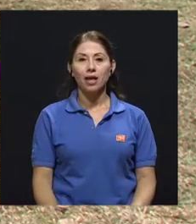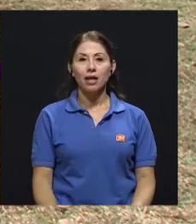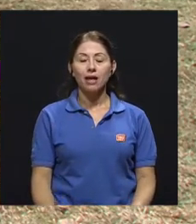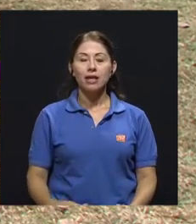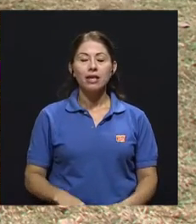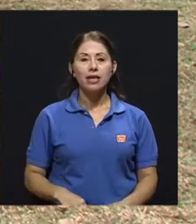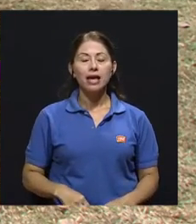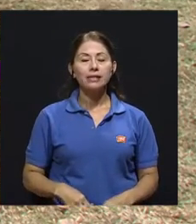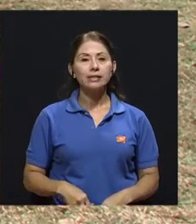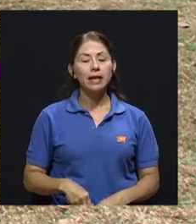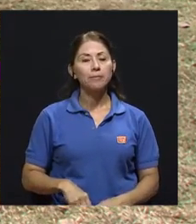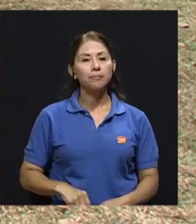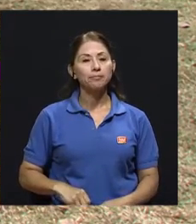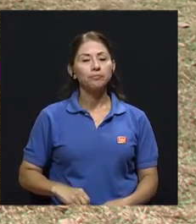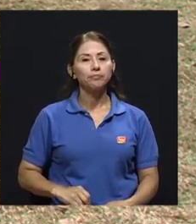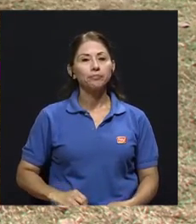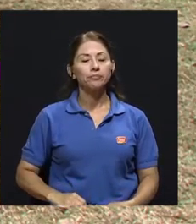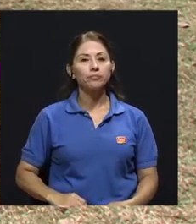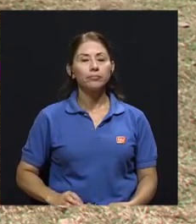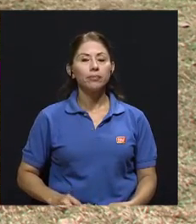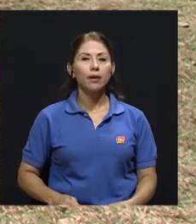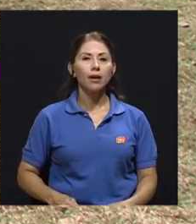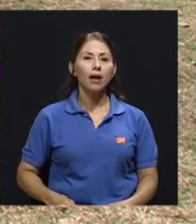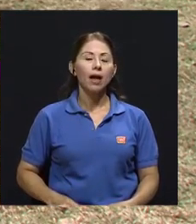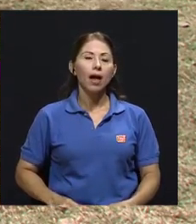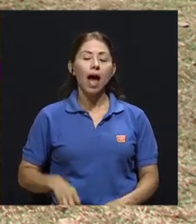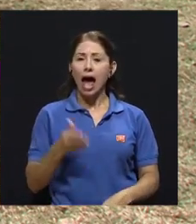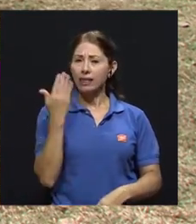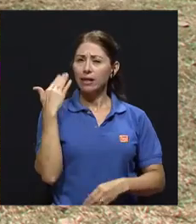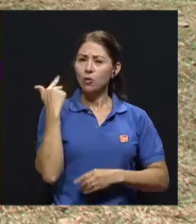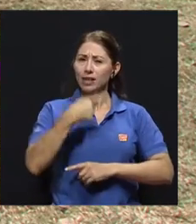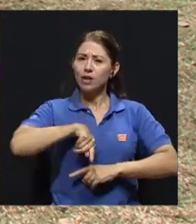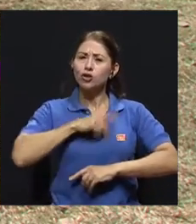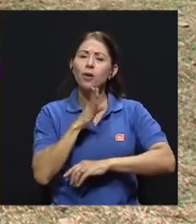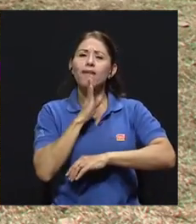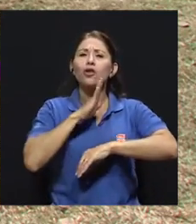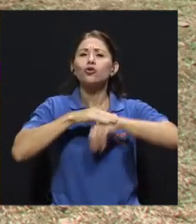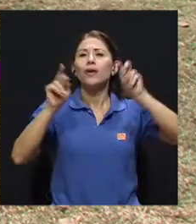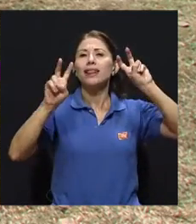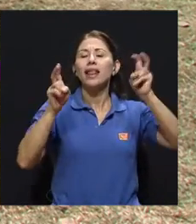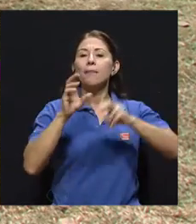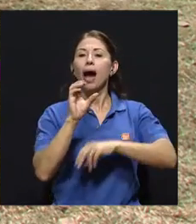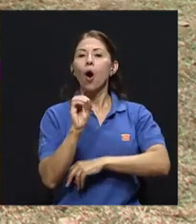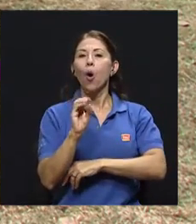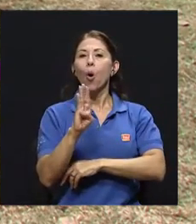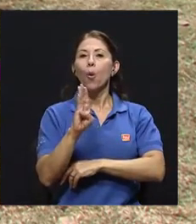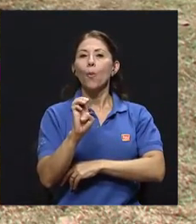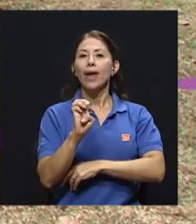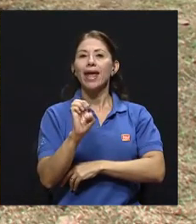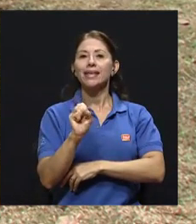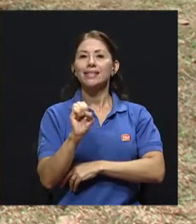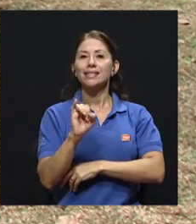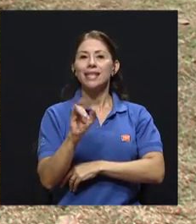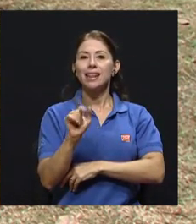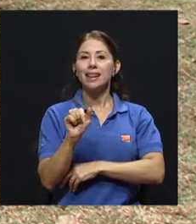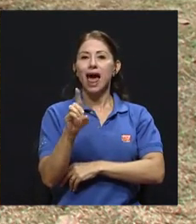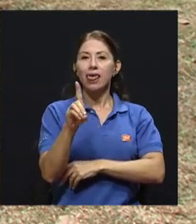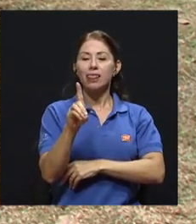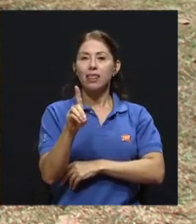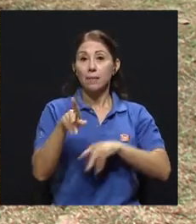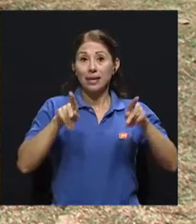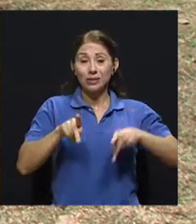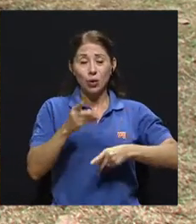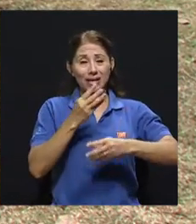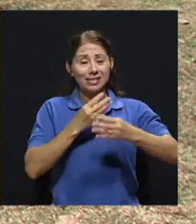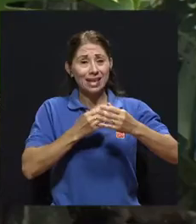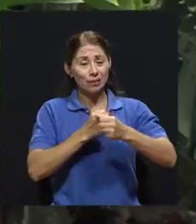capítulos anteriores hemos tocado el tema de la obesidad desde un arista asociado a la alimentación